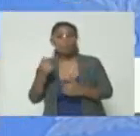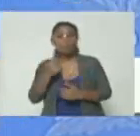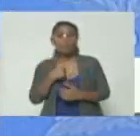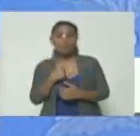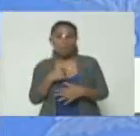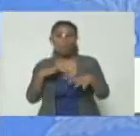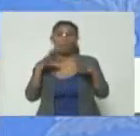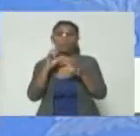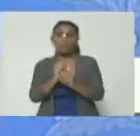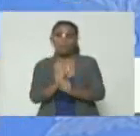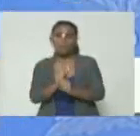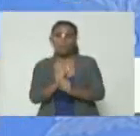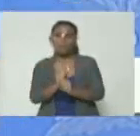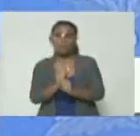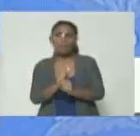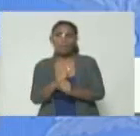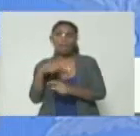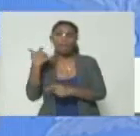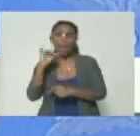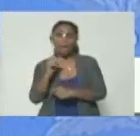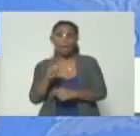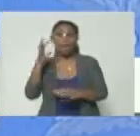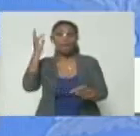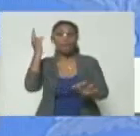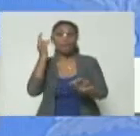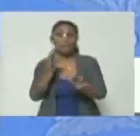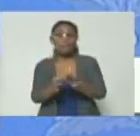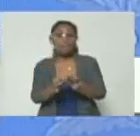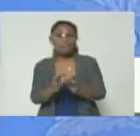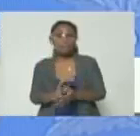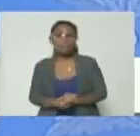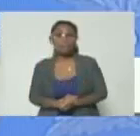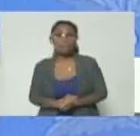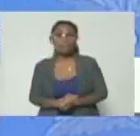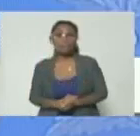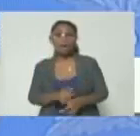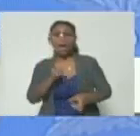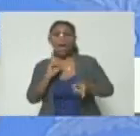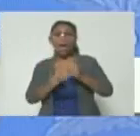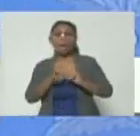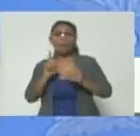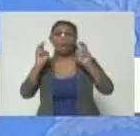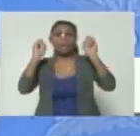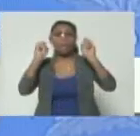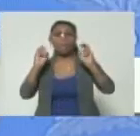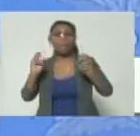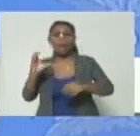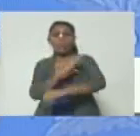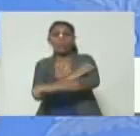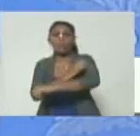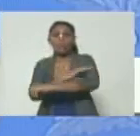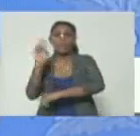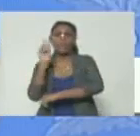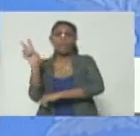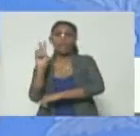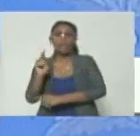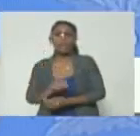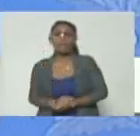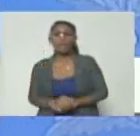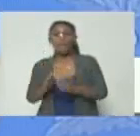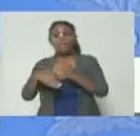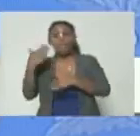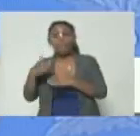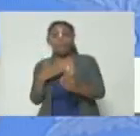confío en que hay buena fe en algunos factores de las oposiciones venezolanas que después